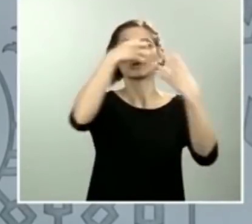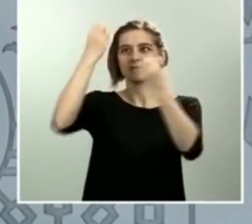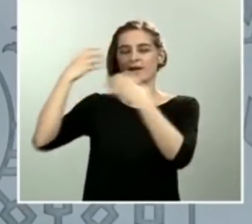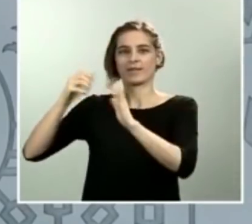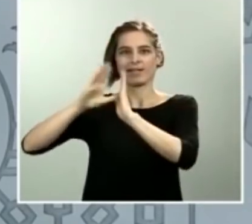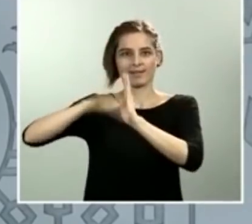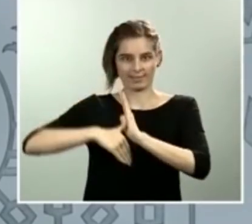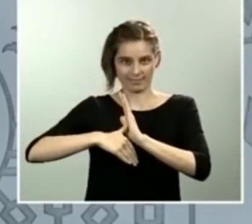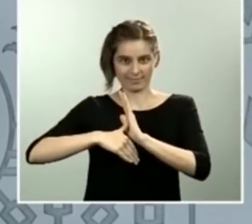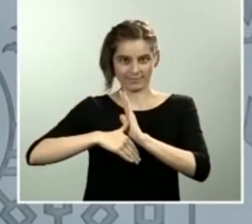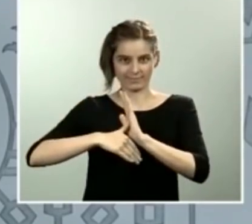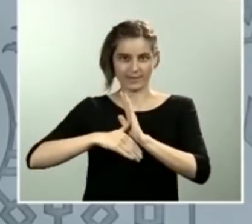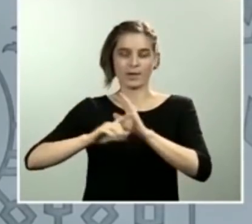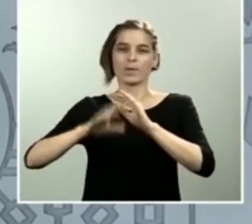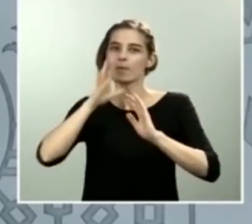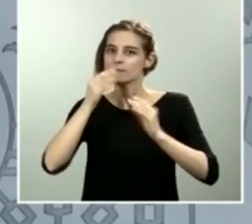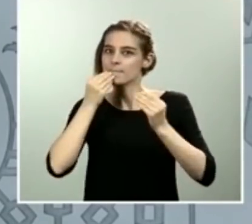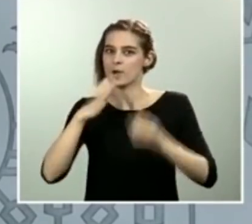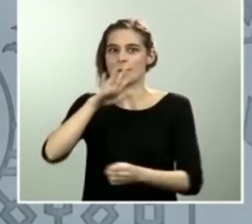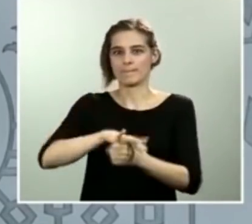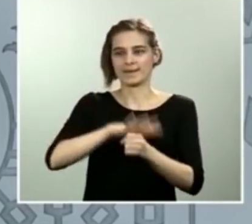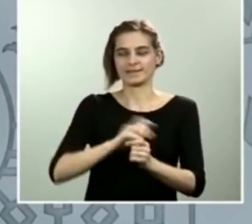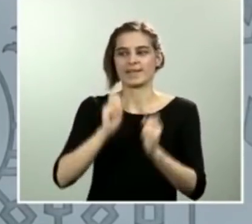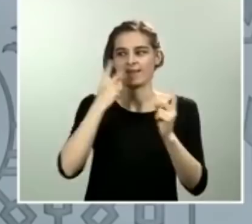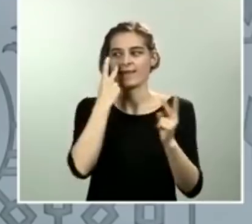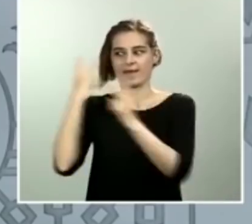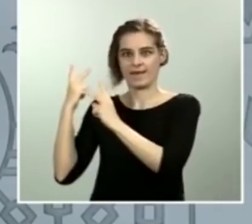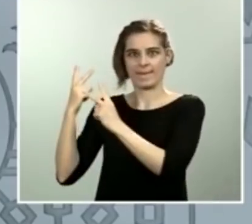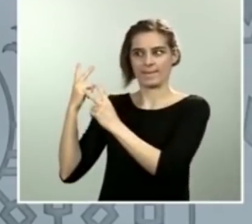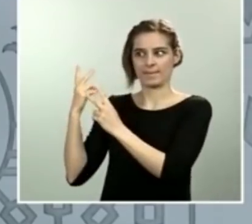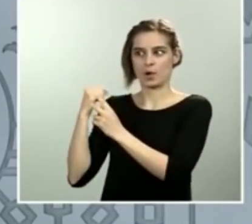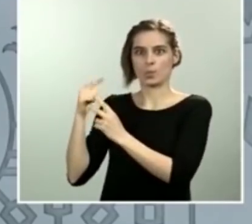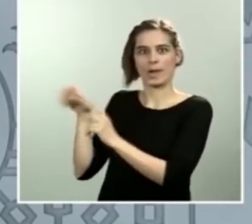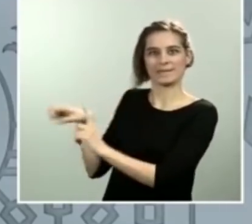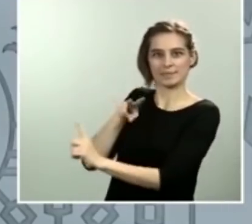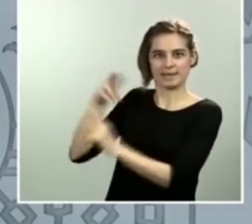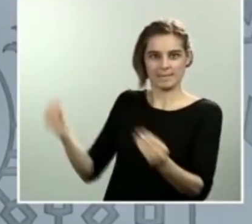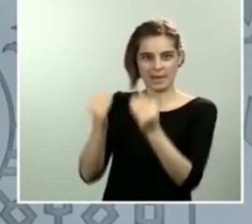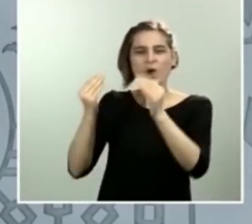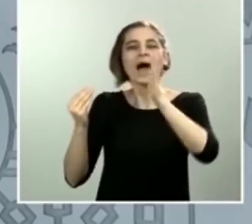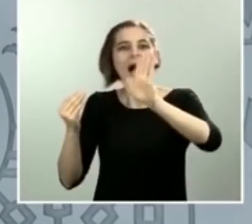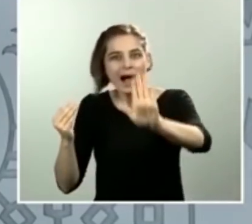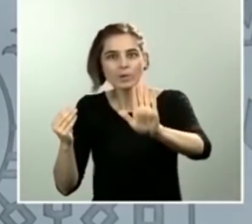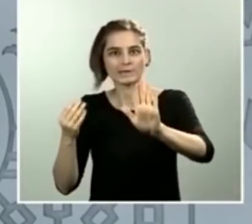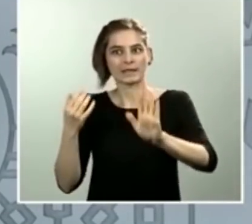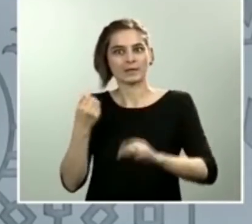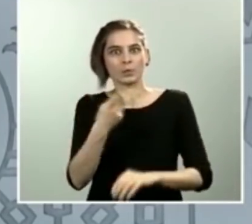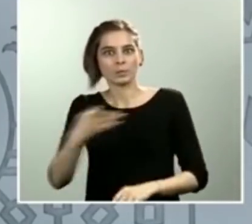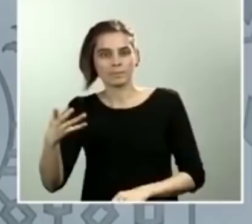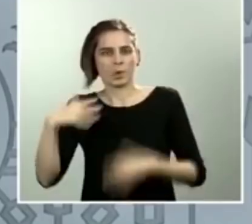a martes. Lo que no deja de hacer de esta cifra un muy buen valor. Además, esta cifra